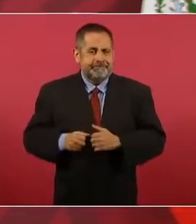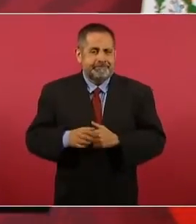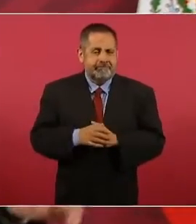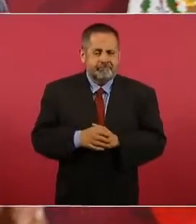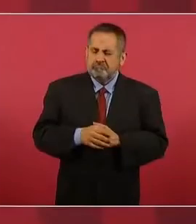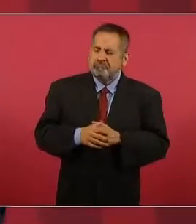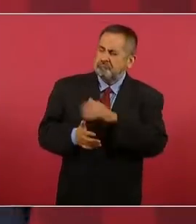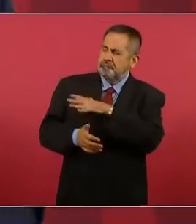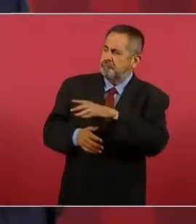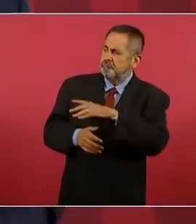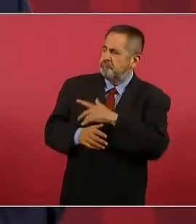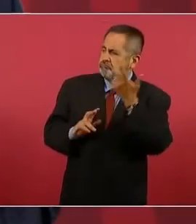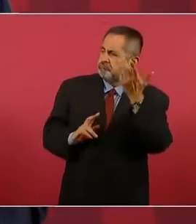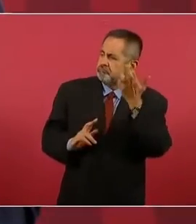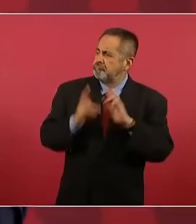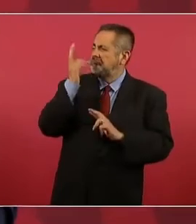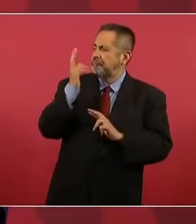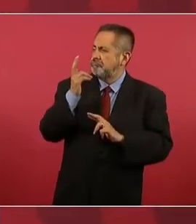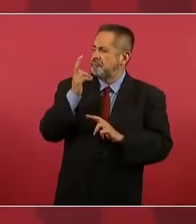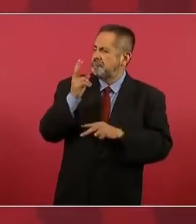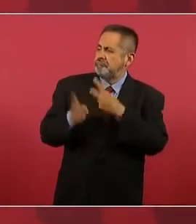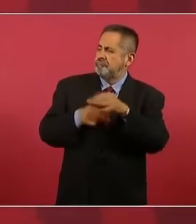huelga legislativa.